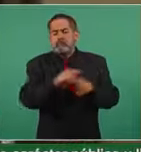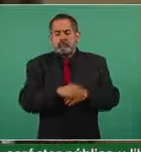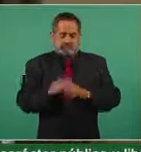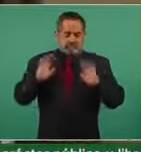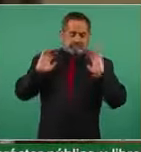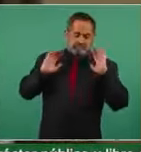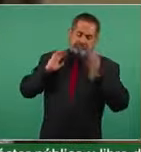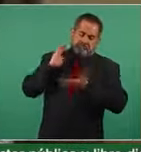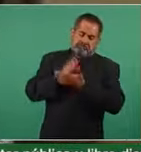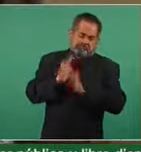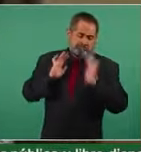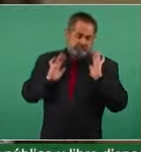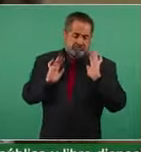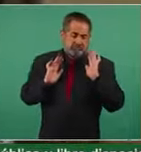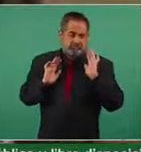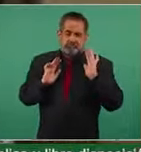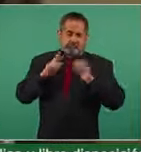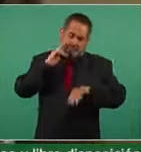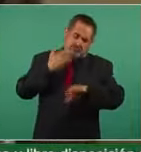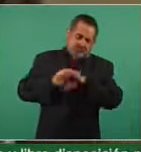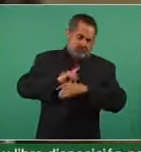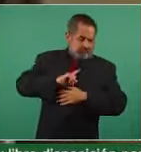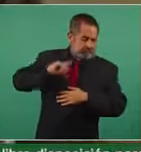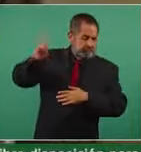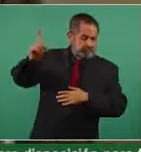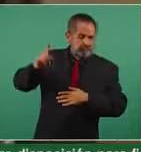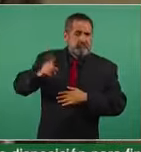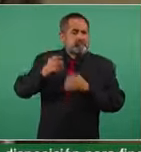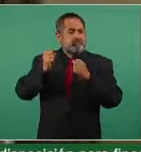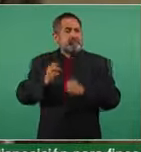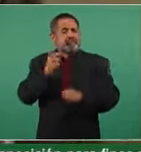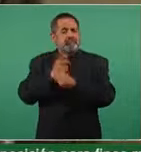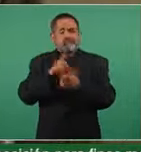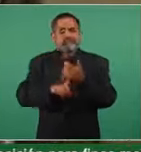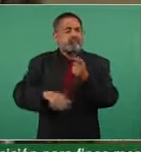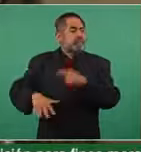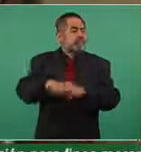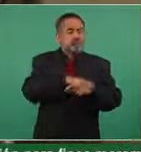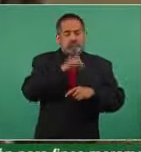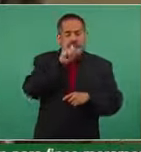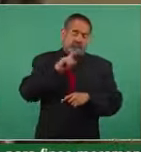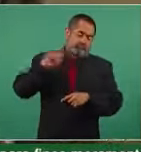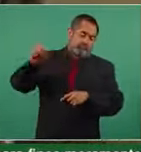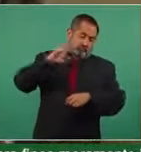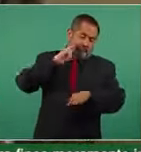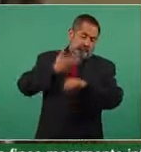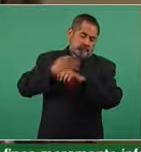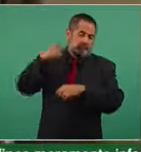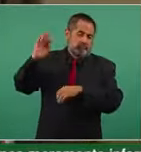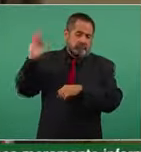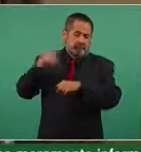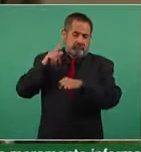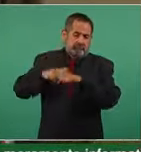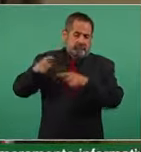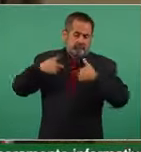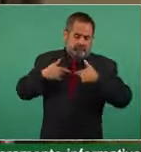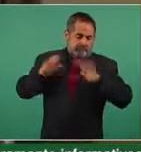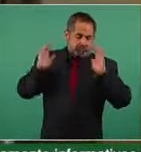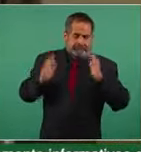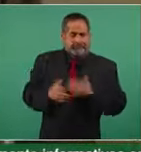es tajante y contundente que la responsabilidad de la seguridad del Estado de Jalisco es responsabilidad del gobierno federal.